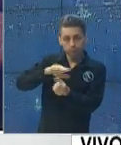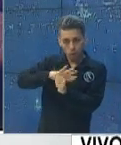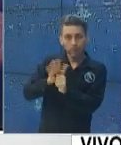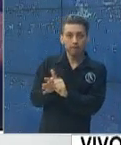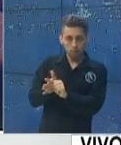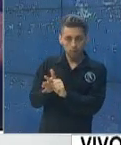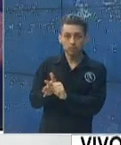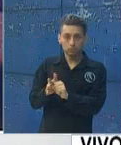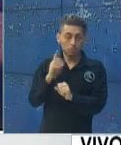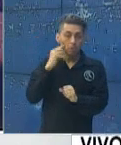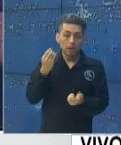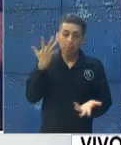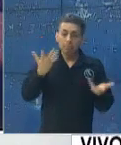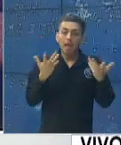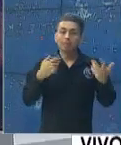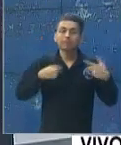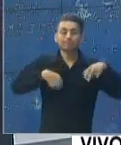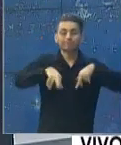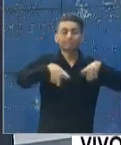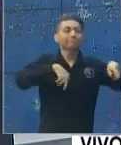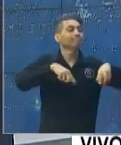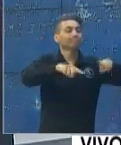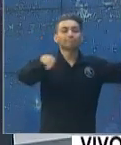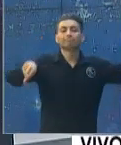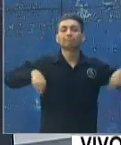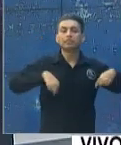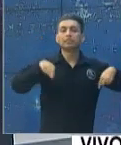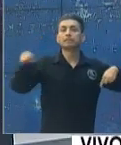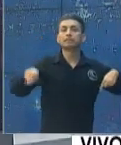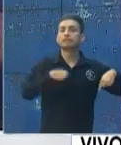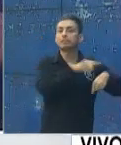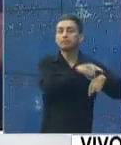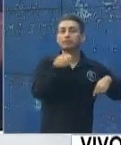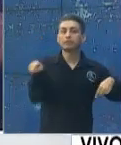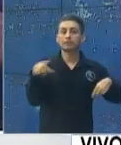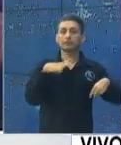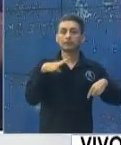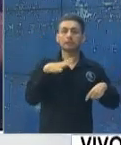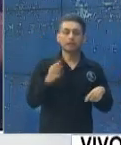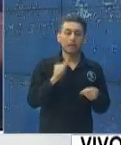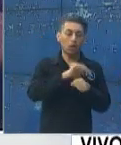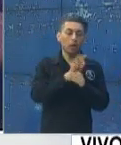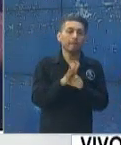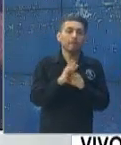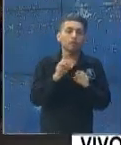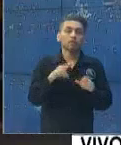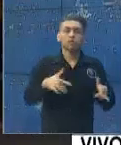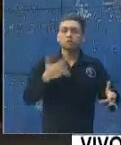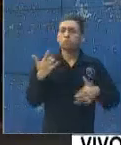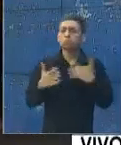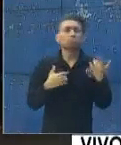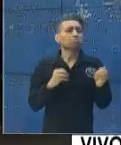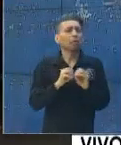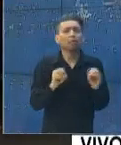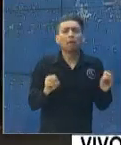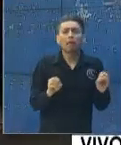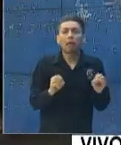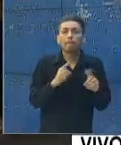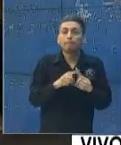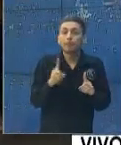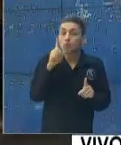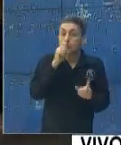personas positivas, asintomáticas, que no ha podido ser posible confirmar